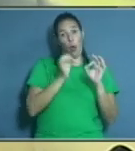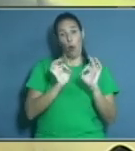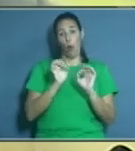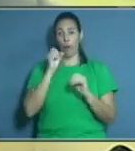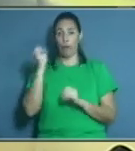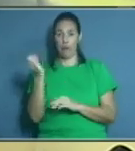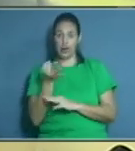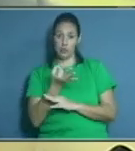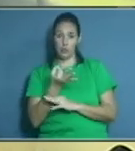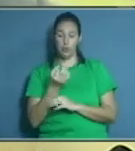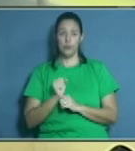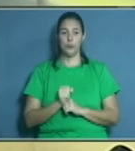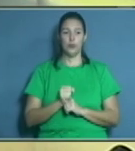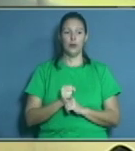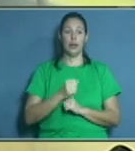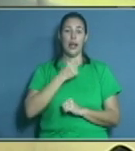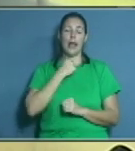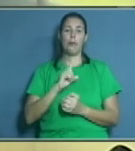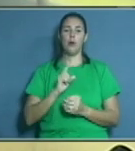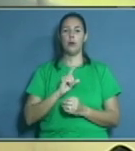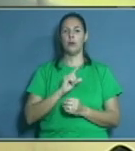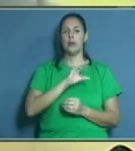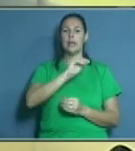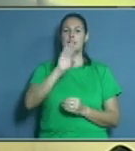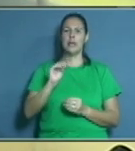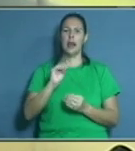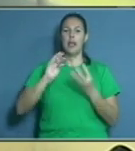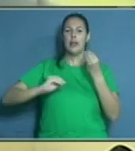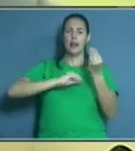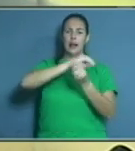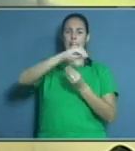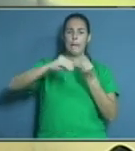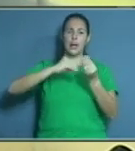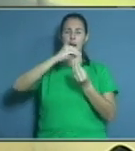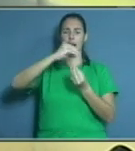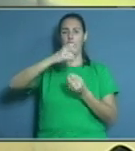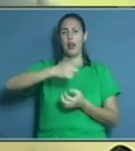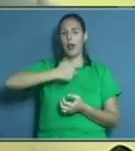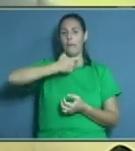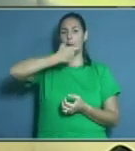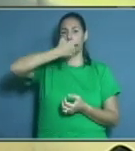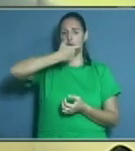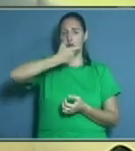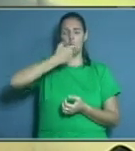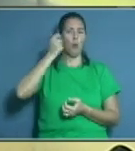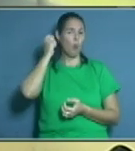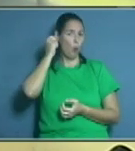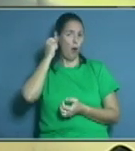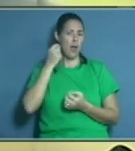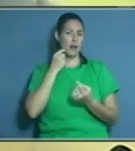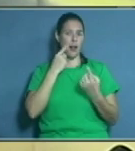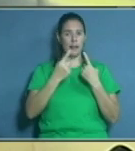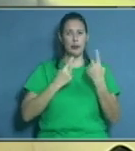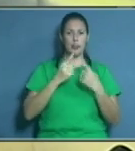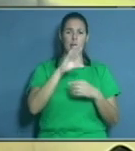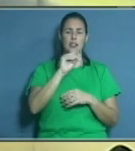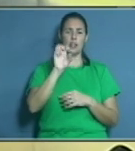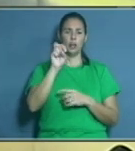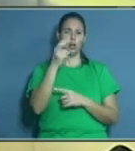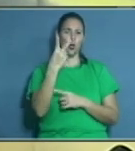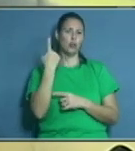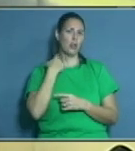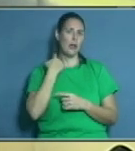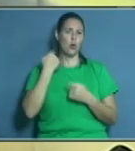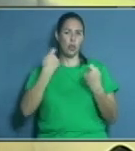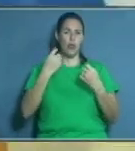ejemplo, se hablaba del cambio de una prótesis dental, decía una televidente, una holguinera entrevistada a los dos años. ¿Ese es el period